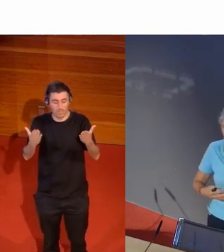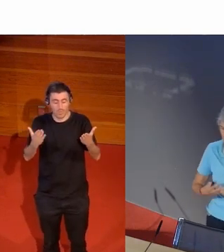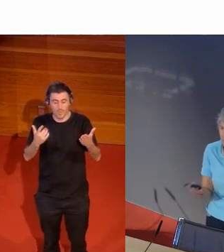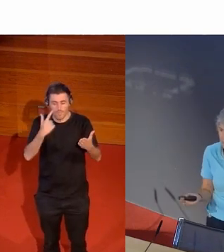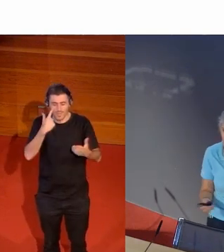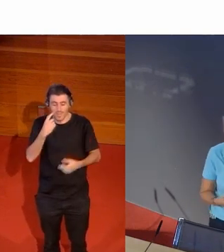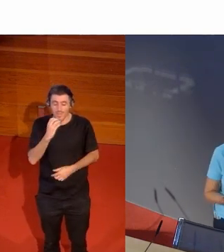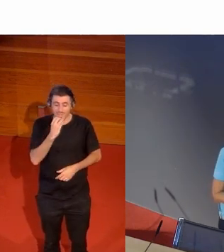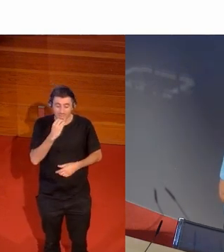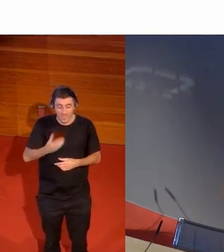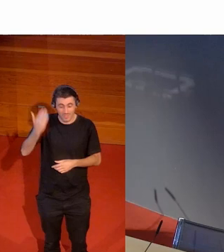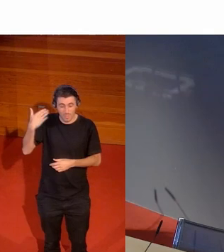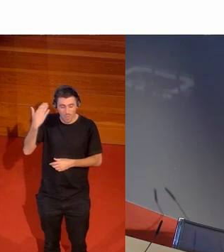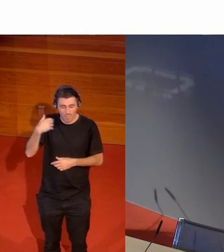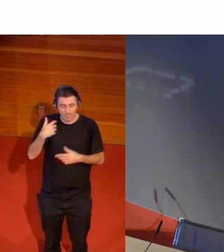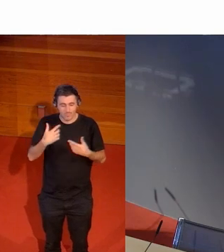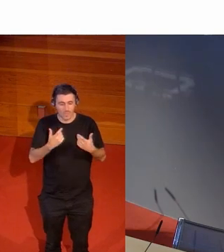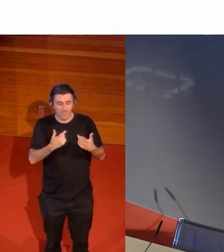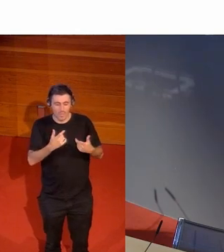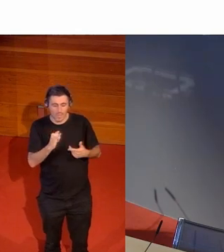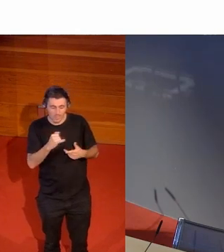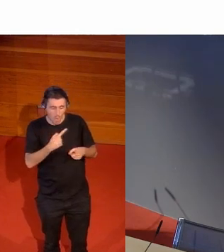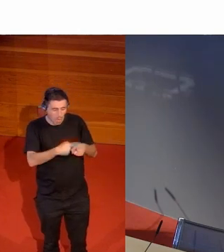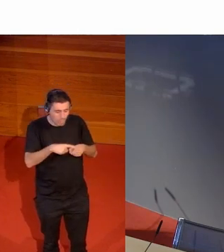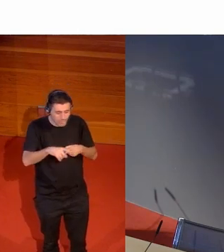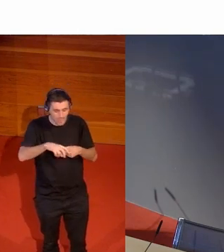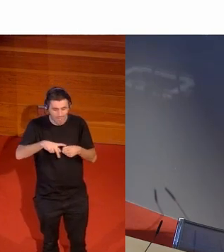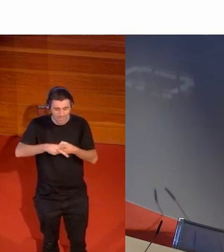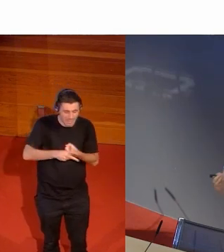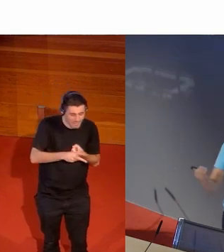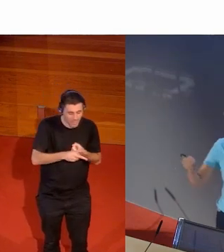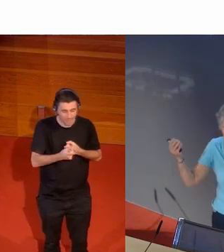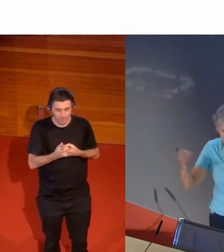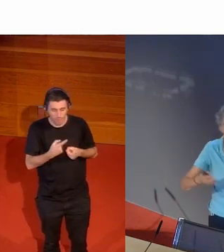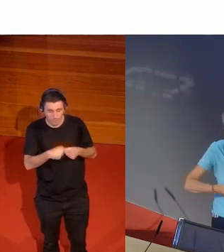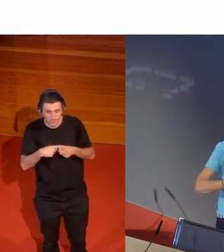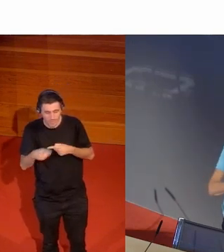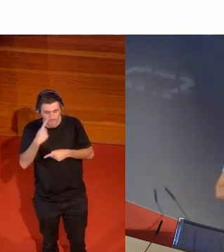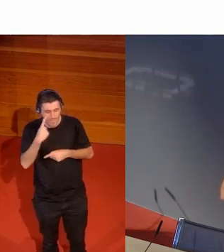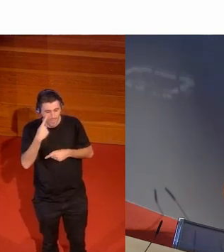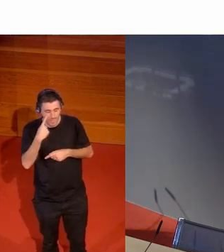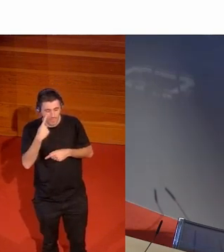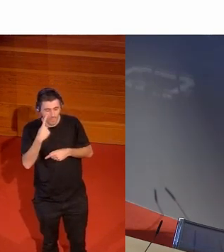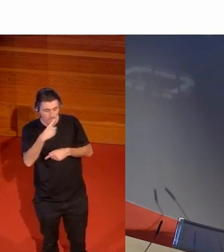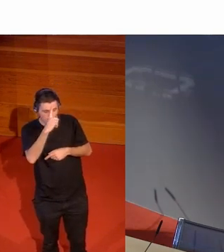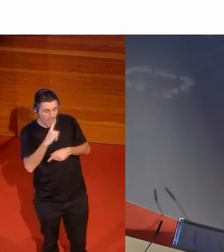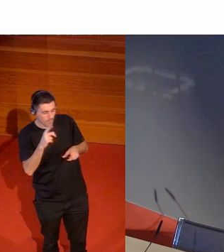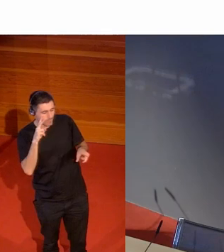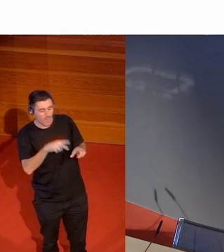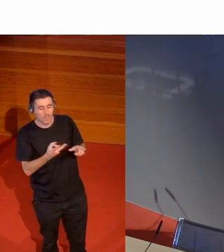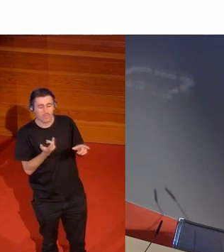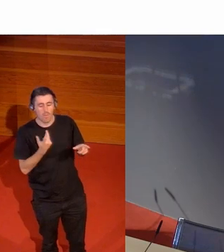hay ánforas hay utensilios en donde ya hay muestras de un hombre cazando o corriendo o carreras